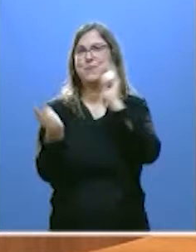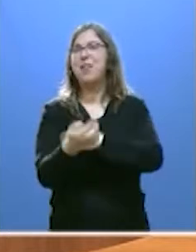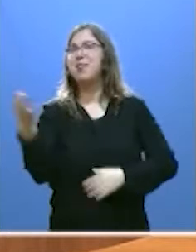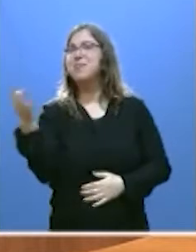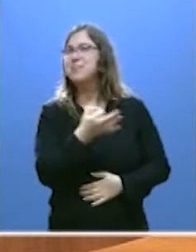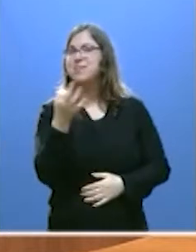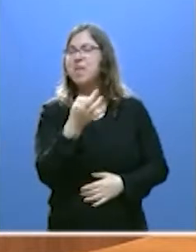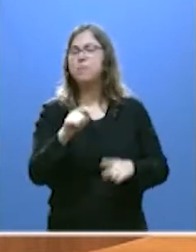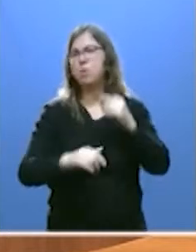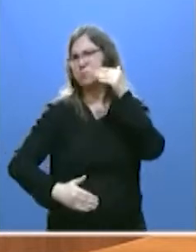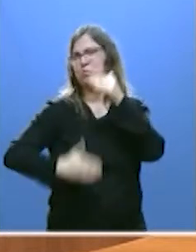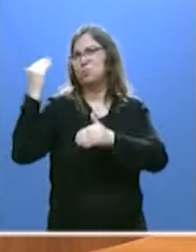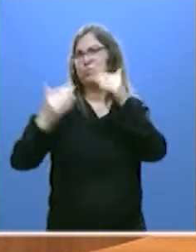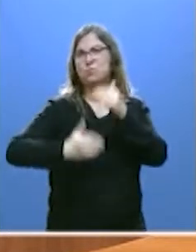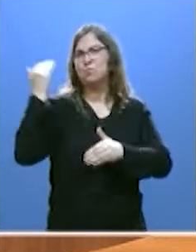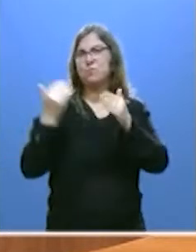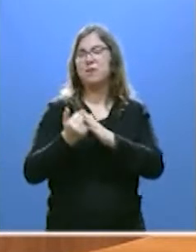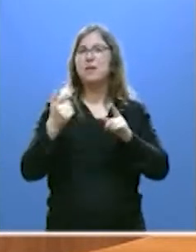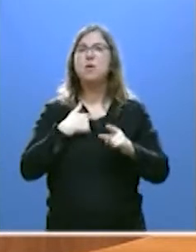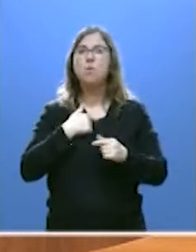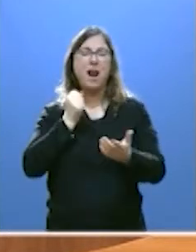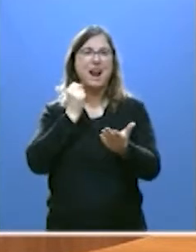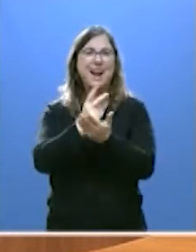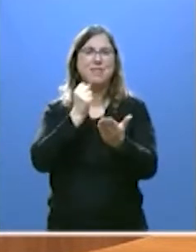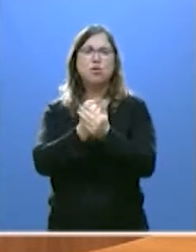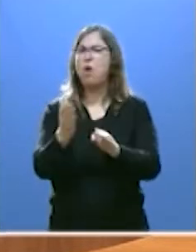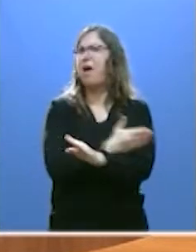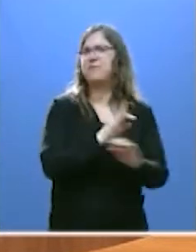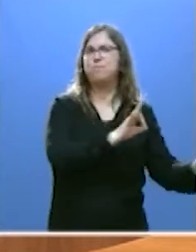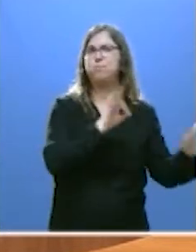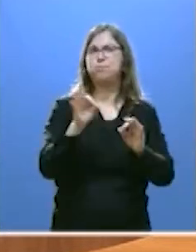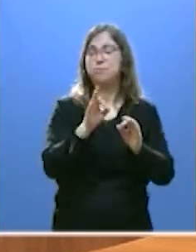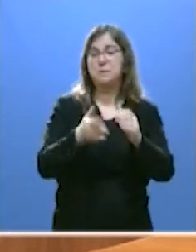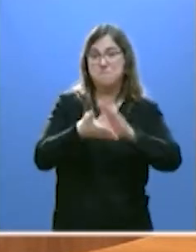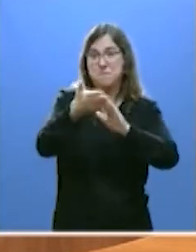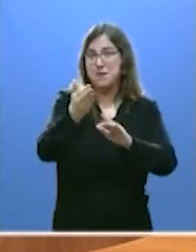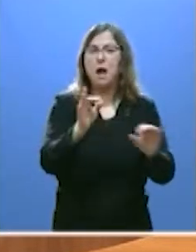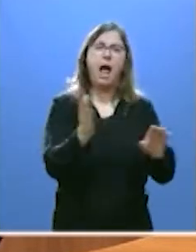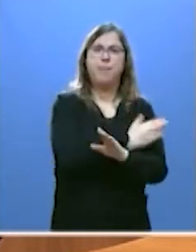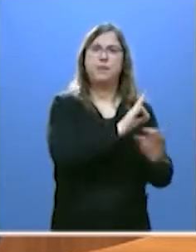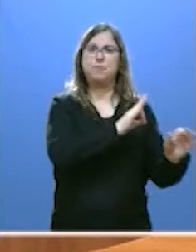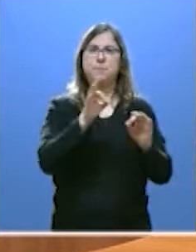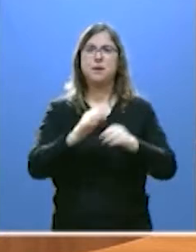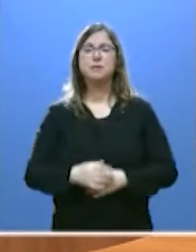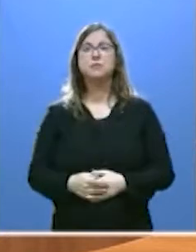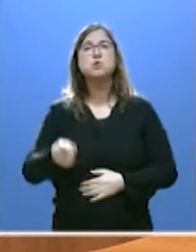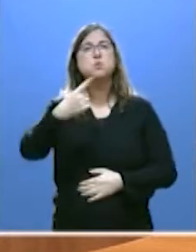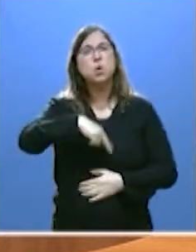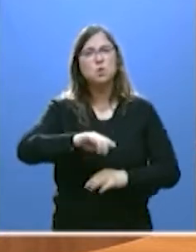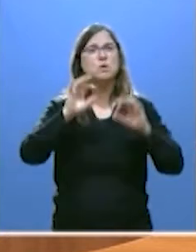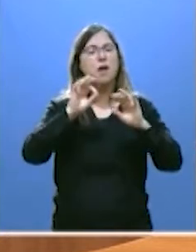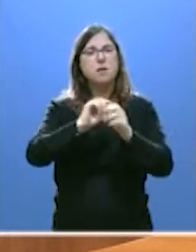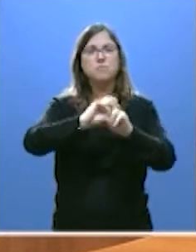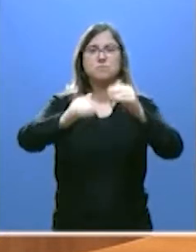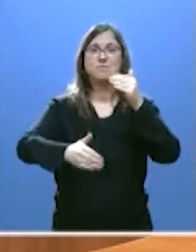de la vanguardia, adelantarnos a los grandes retos que tiene estos tiempos. Vamos a seguir modernizando